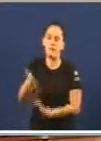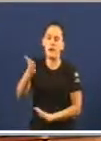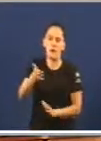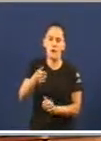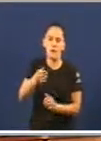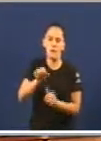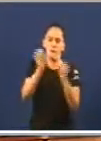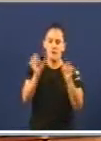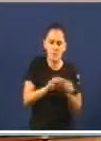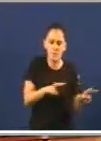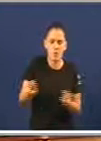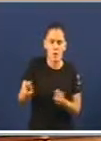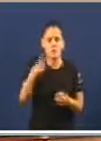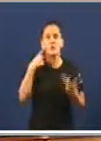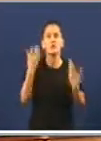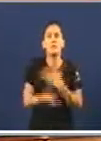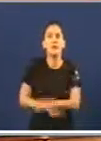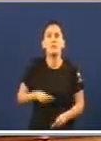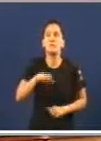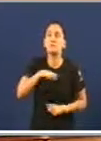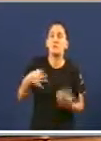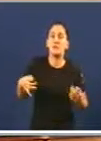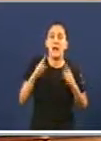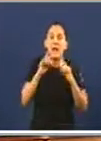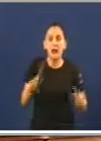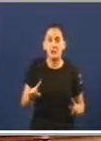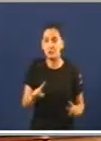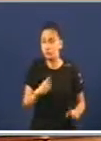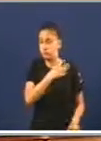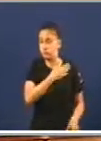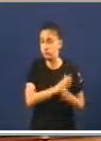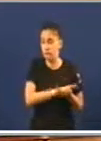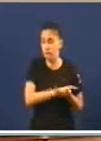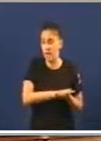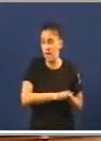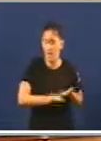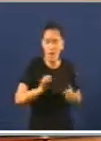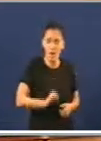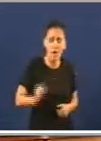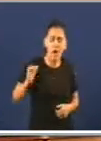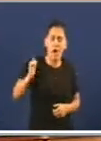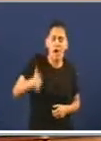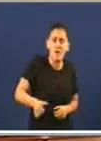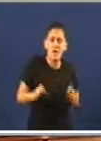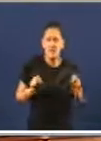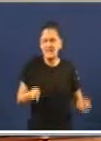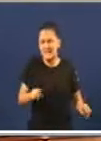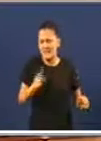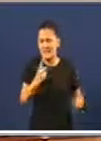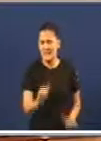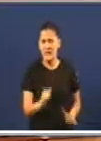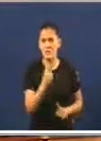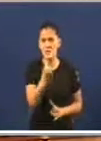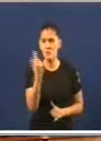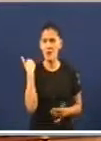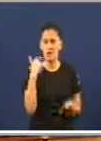que sucede, que podemos agardar se durante moito tempo, se durante anos, ninguna das iniciativas que se aproban